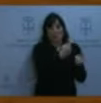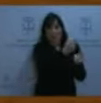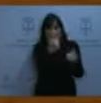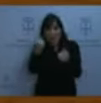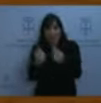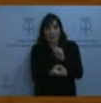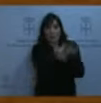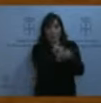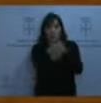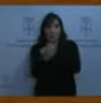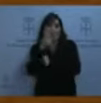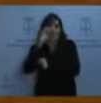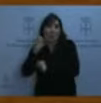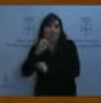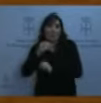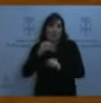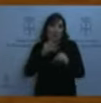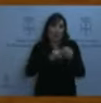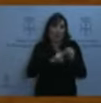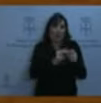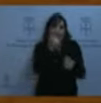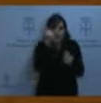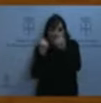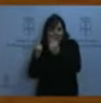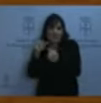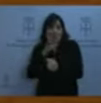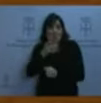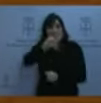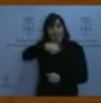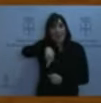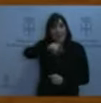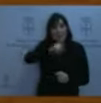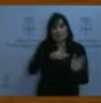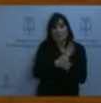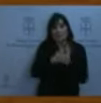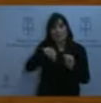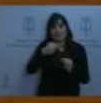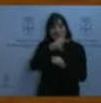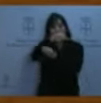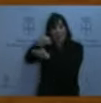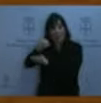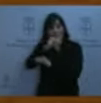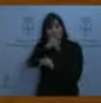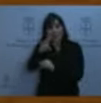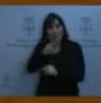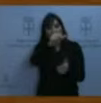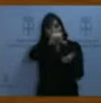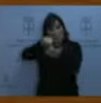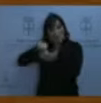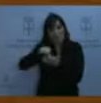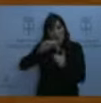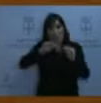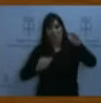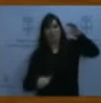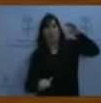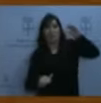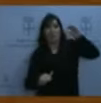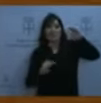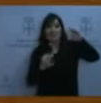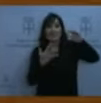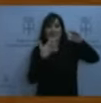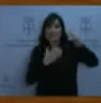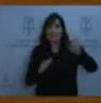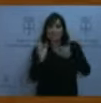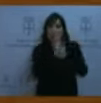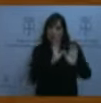puesto que ellas hacen desiguales las obligaciones y los derechos de los ciudadanos y, reconcentrando su patriotismo en el círculo pequeño de